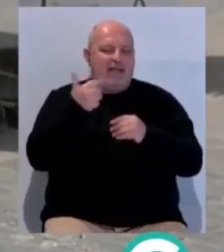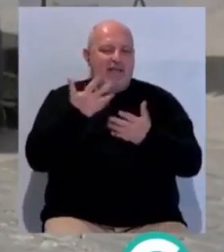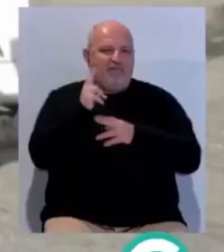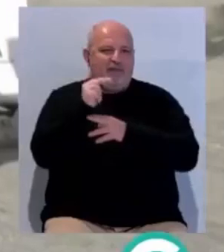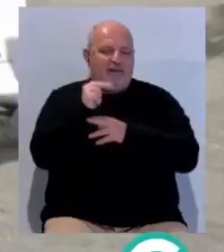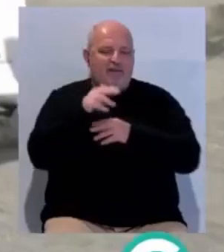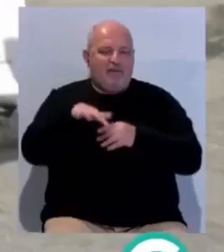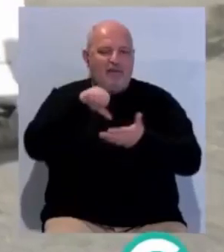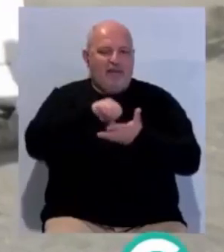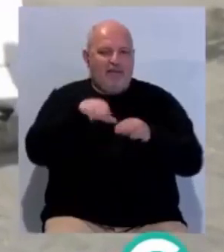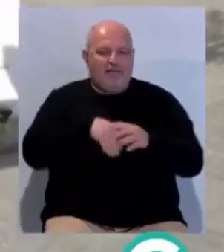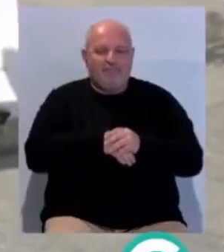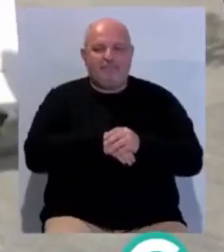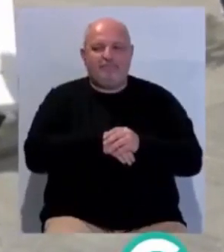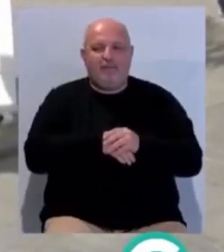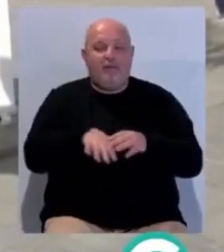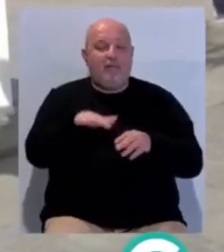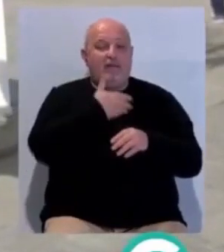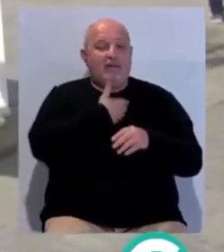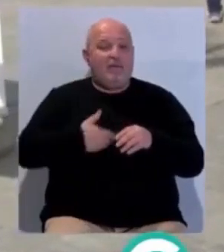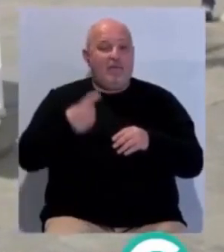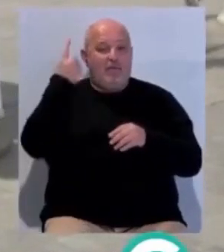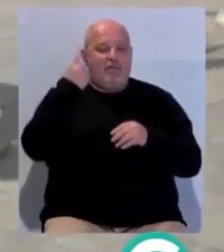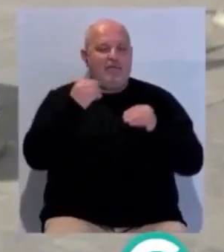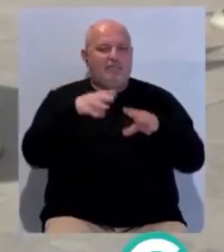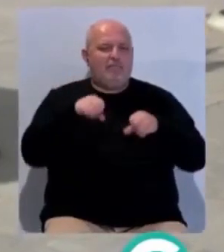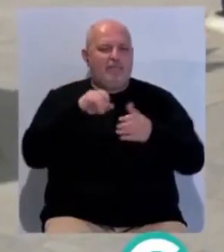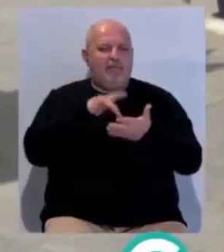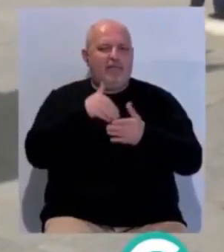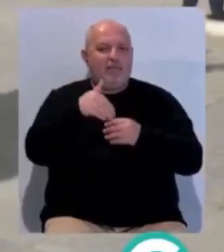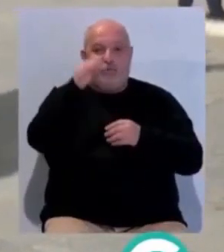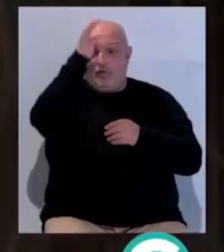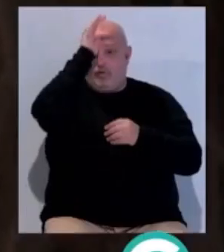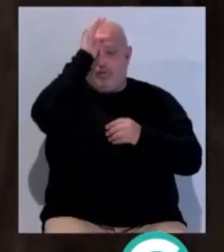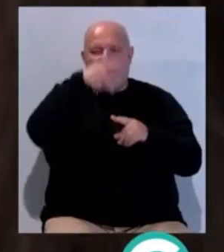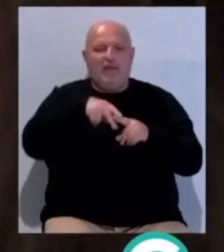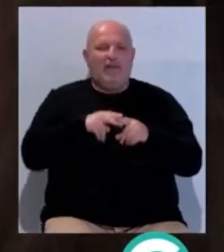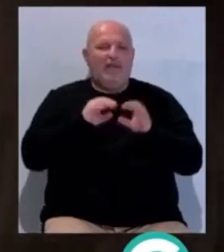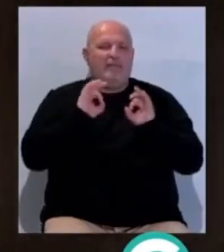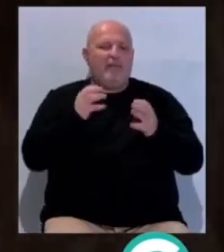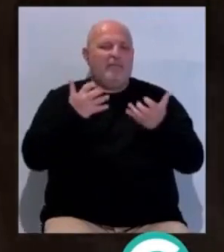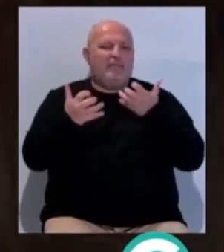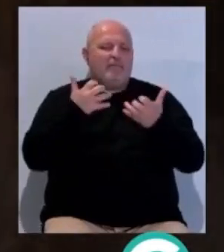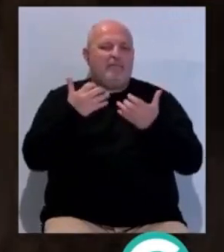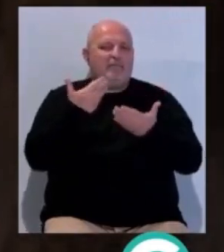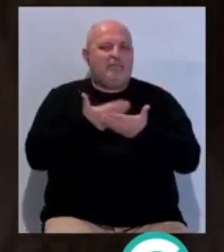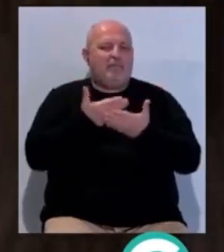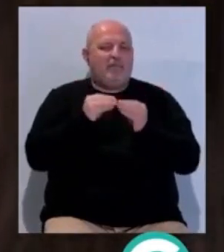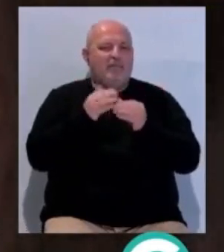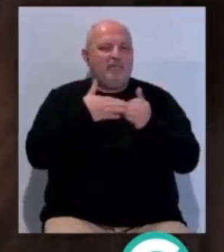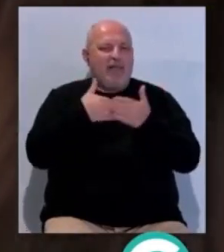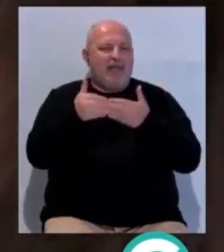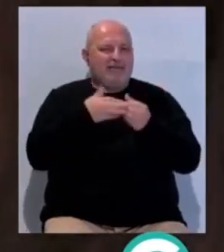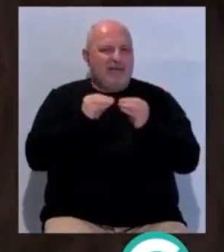este viernes en la capital. La Plaza de San Juan de Dios acoge hasta el próximo domingo talleres y espectáculos de muestra de oficios